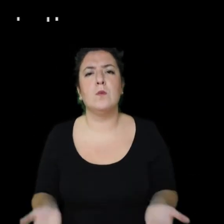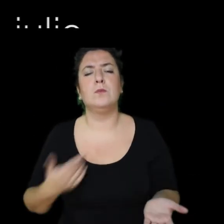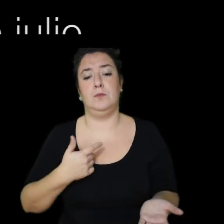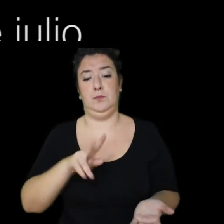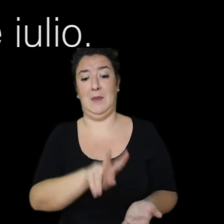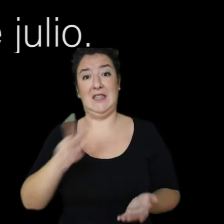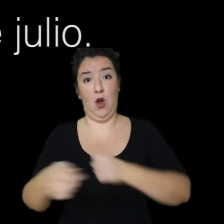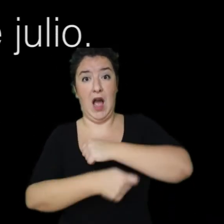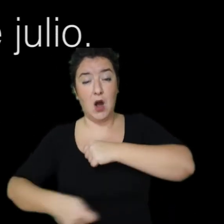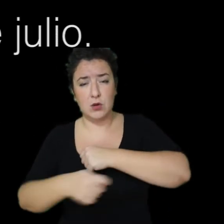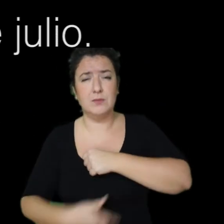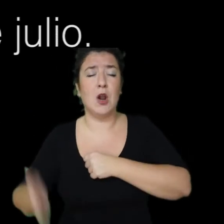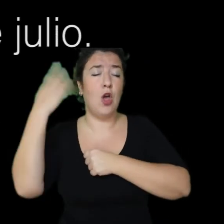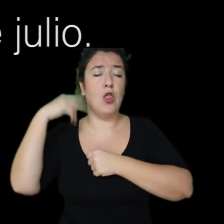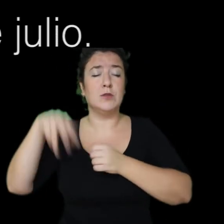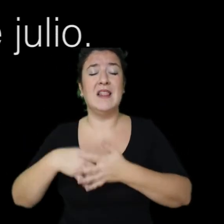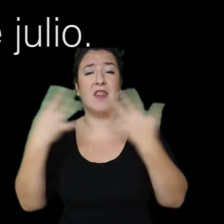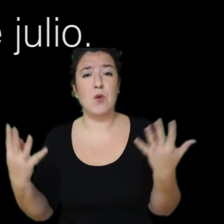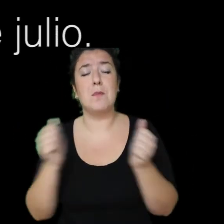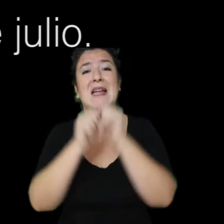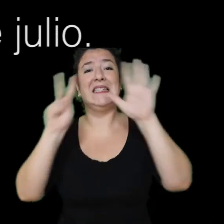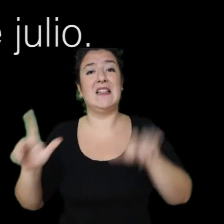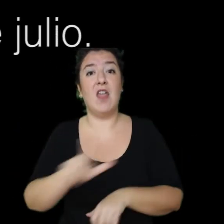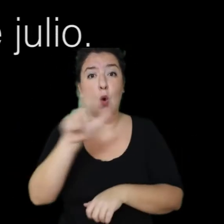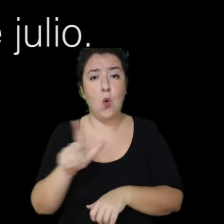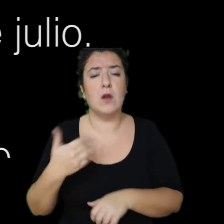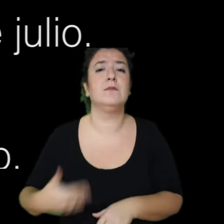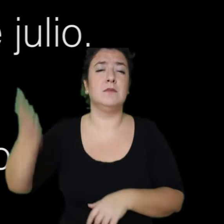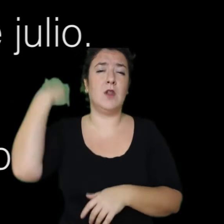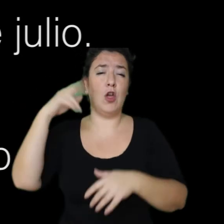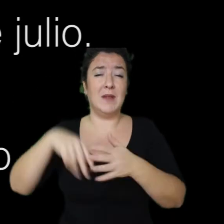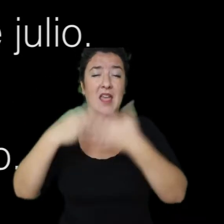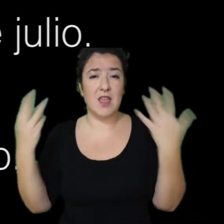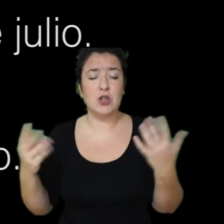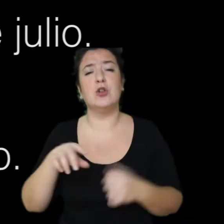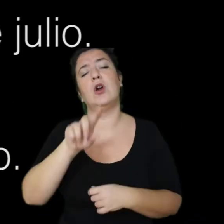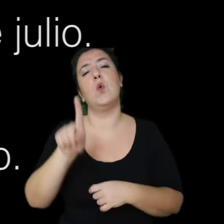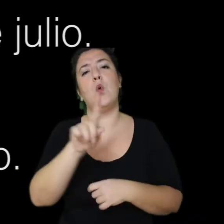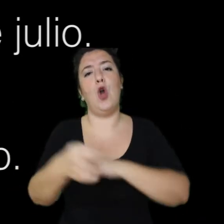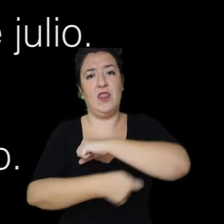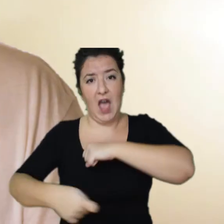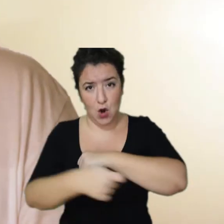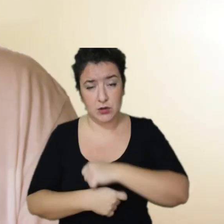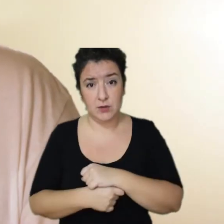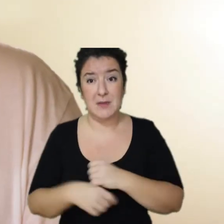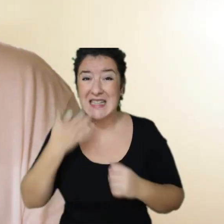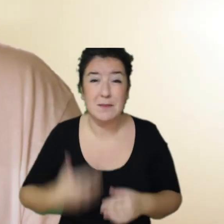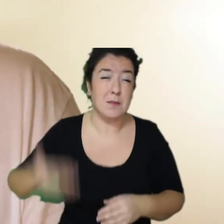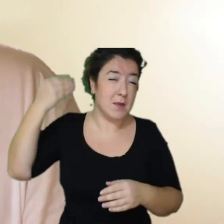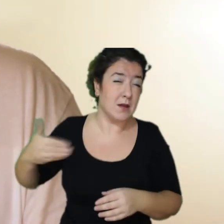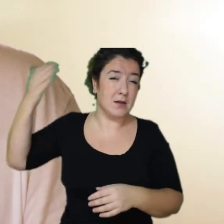2019 fue el 27 de julio, y en 2018 el 1 de agosto. Y si nos vamos más atrás, en